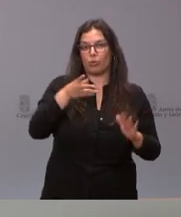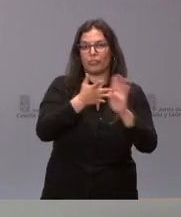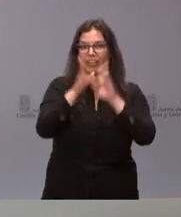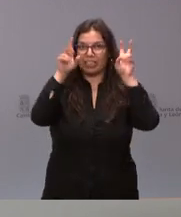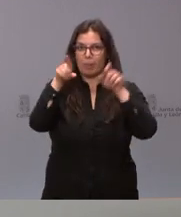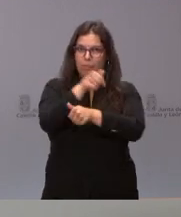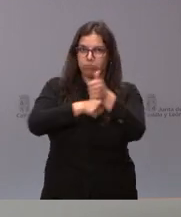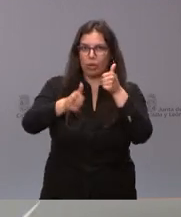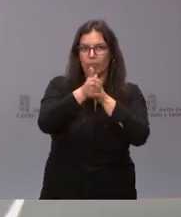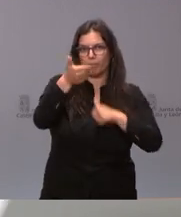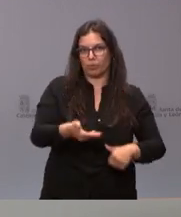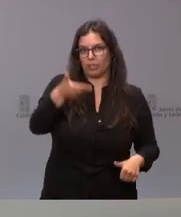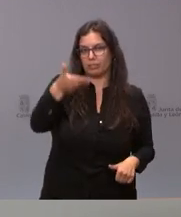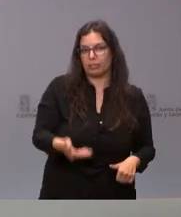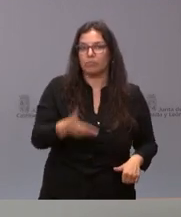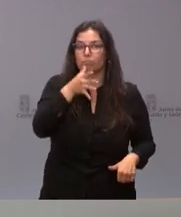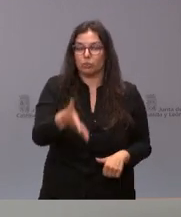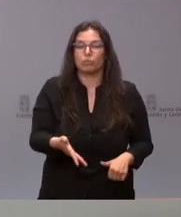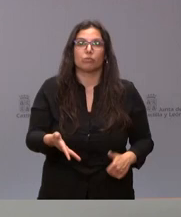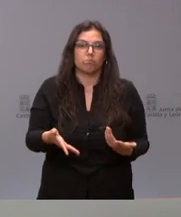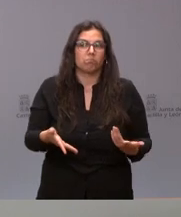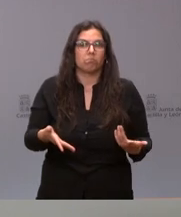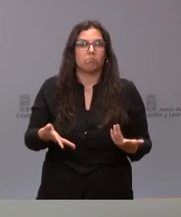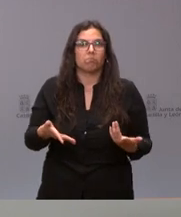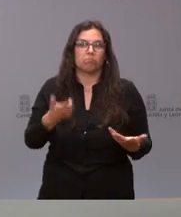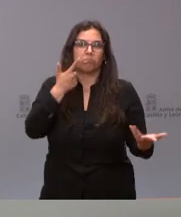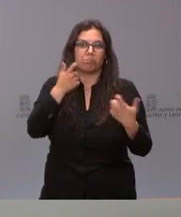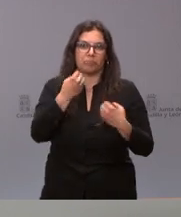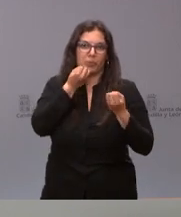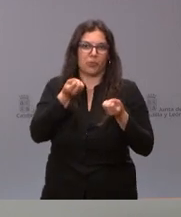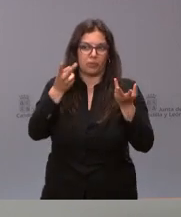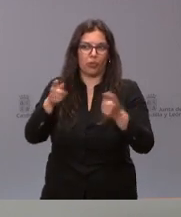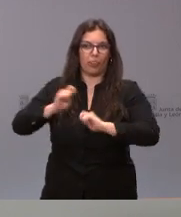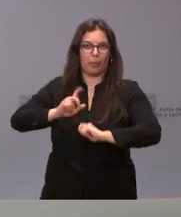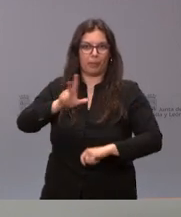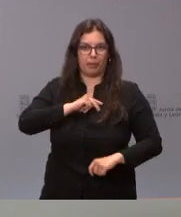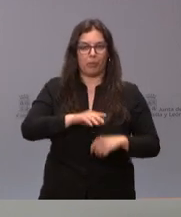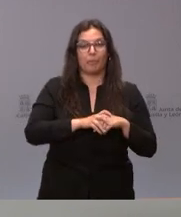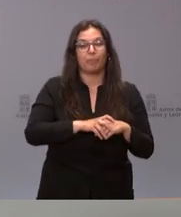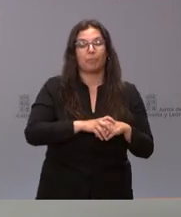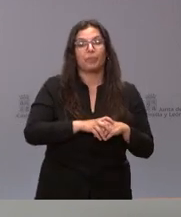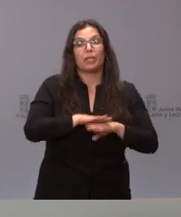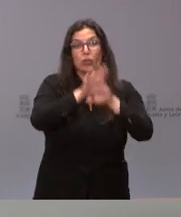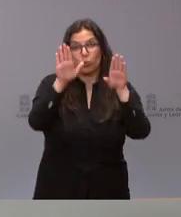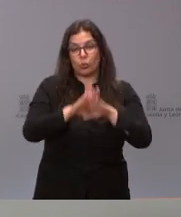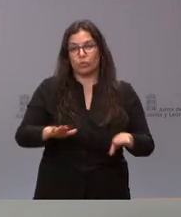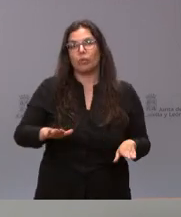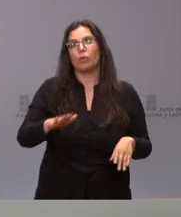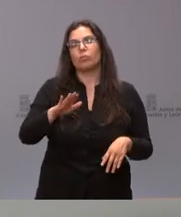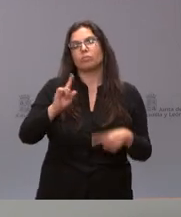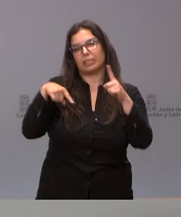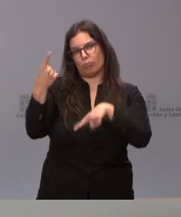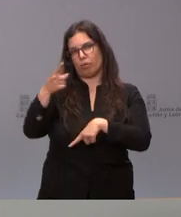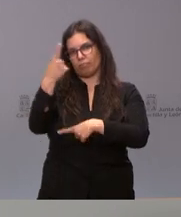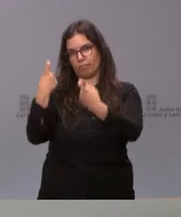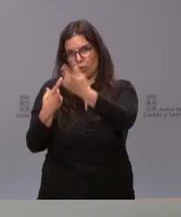a este asunto y, por tanto, era oportuno significarlo. Y, finalmente, y antes de someterme a sus preguntas, se sigue en el proceso